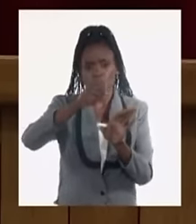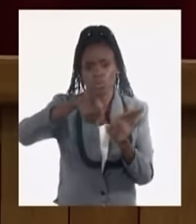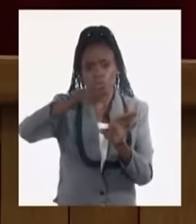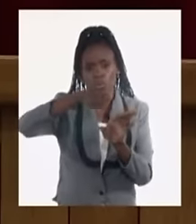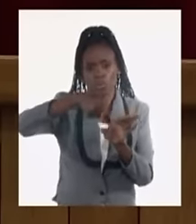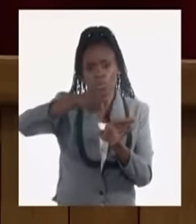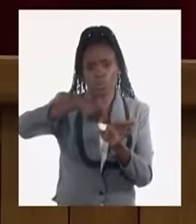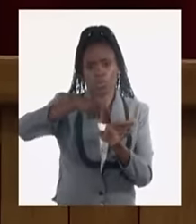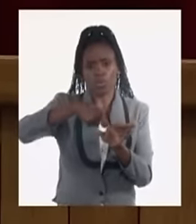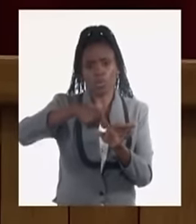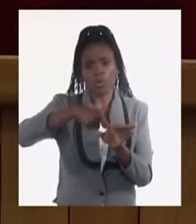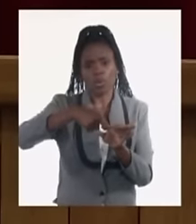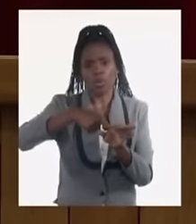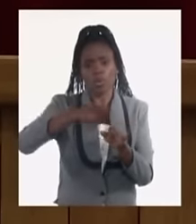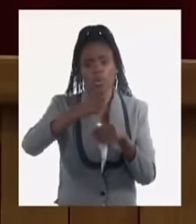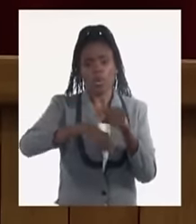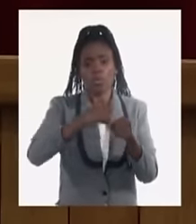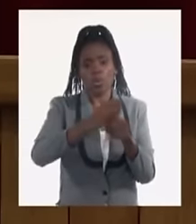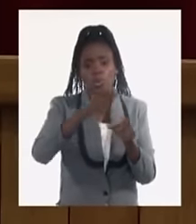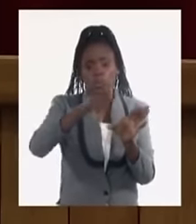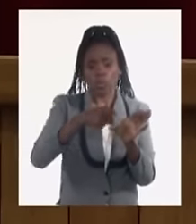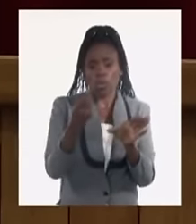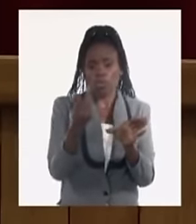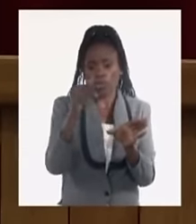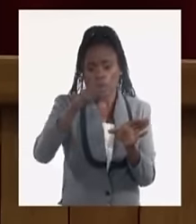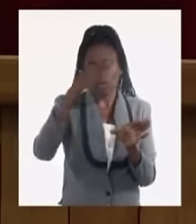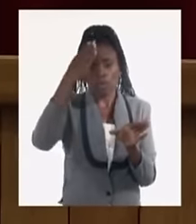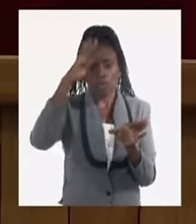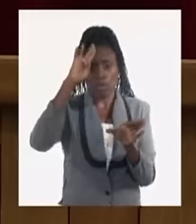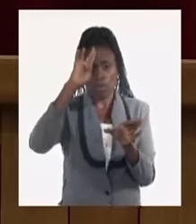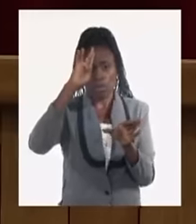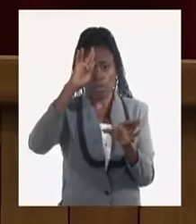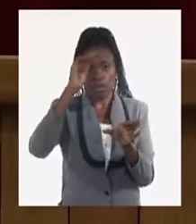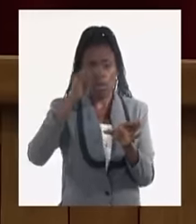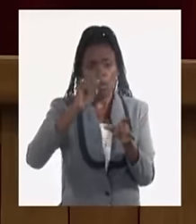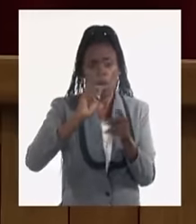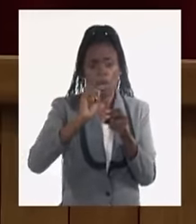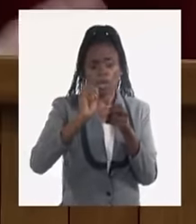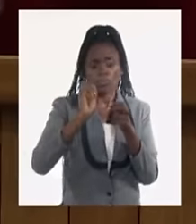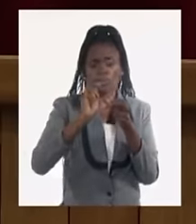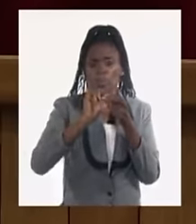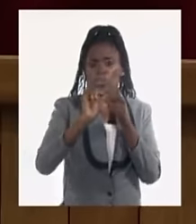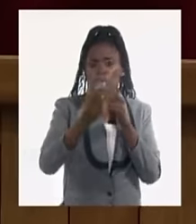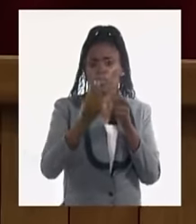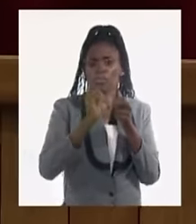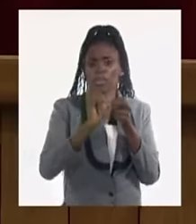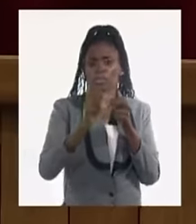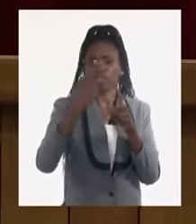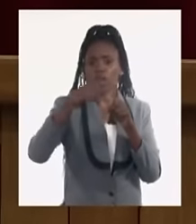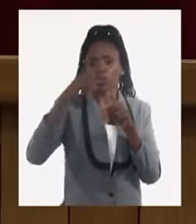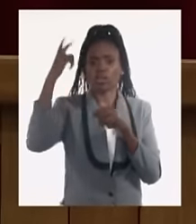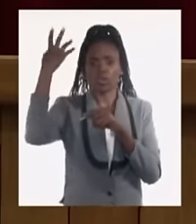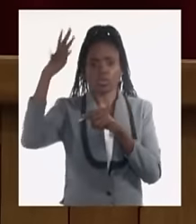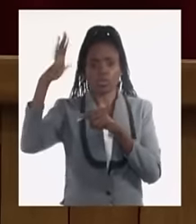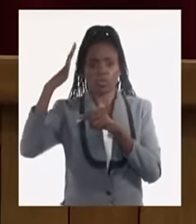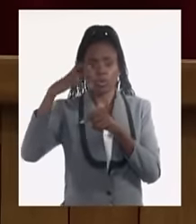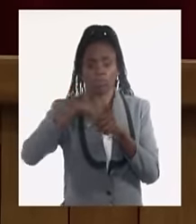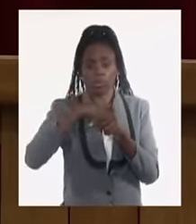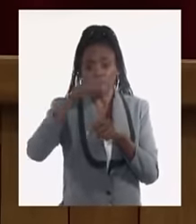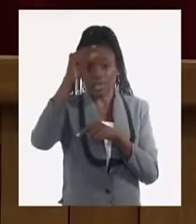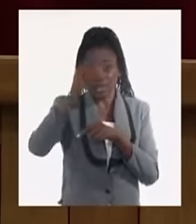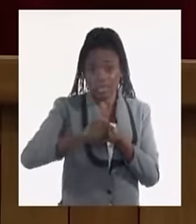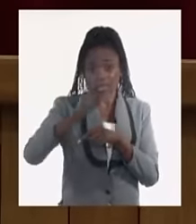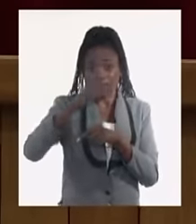desde uso del efectivo en Cuba y desde transferencia al exterior, estas personas que la tengan,